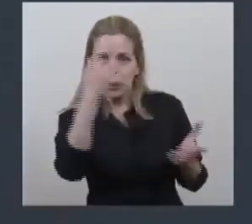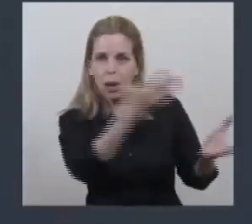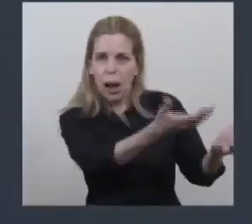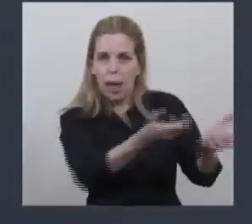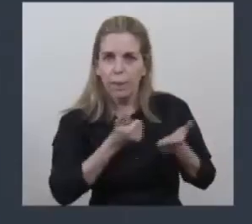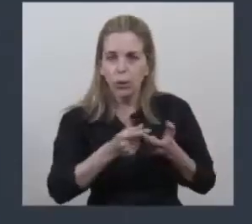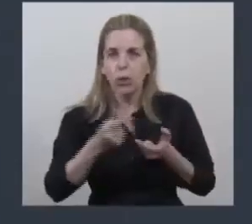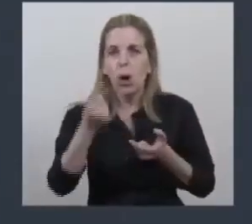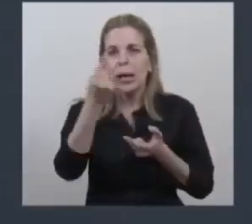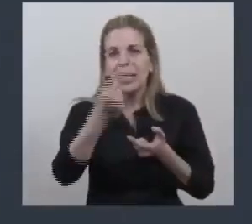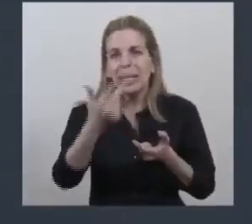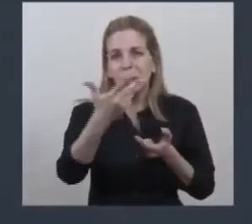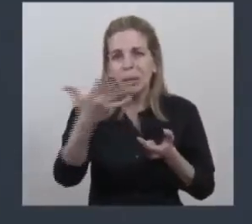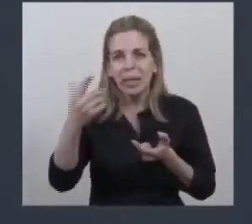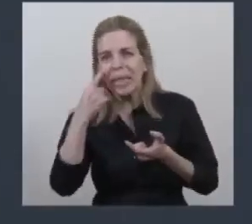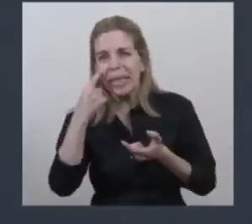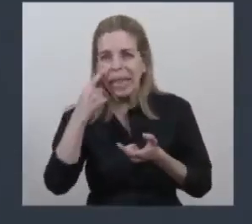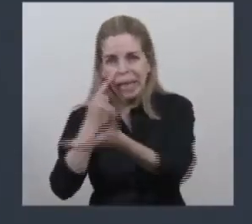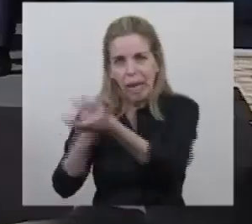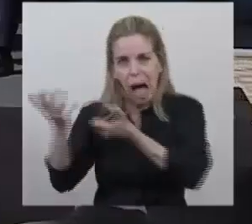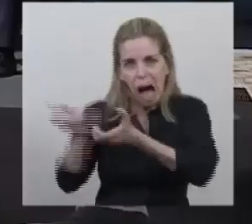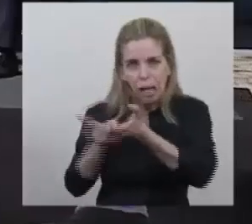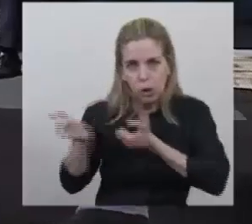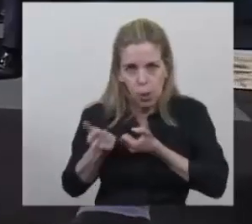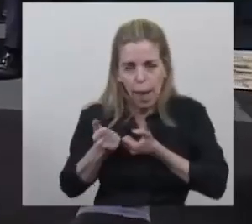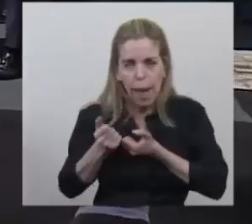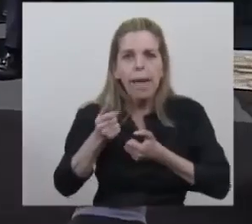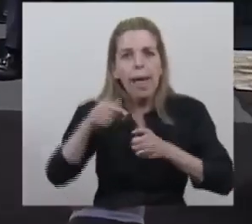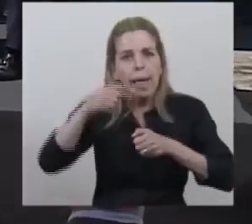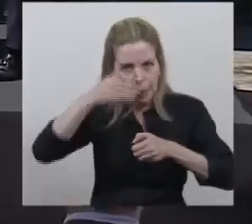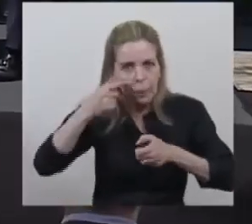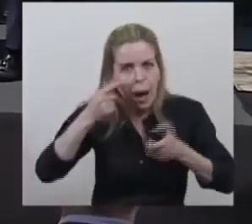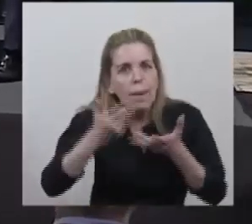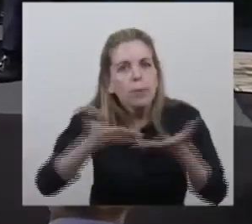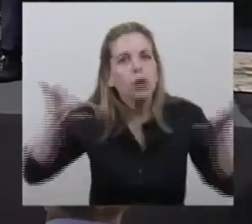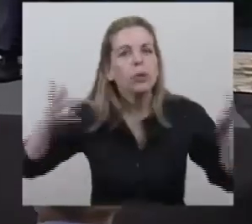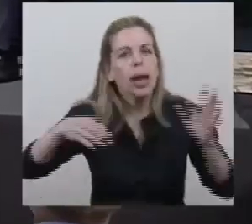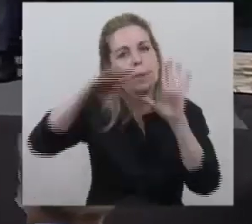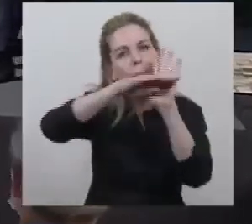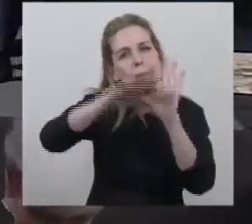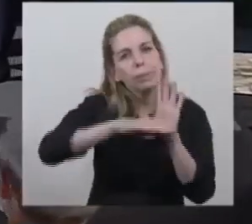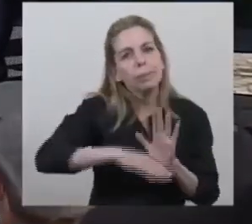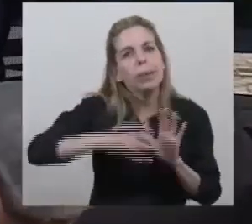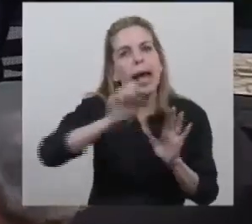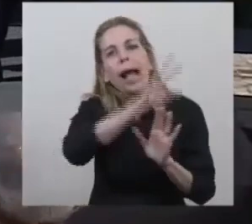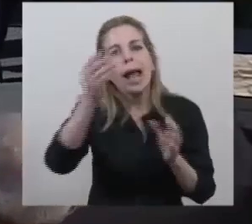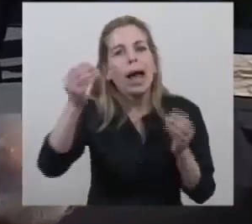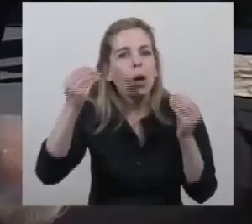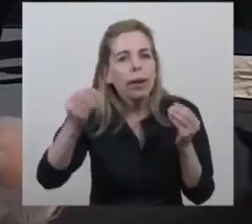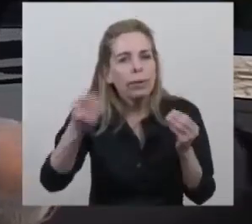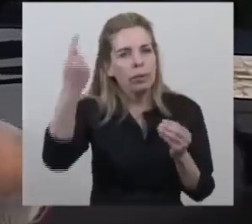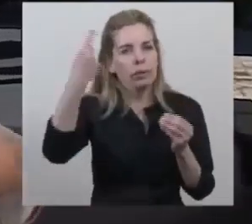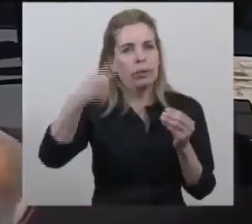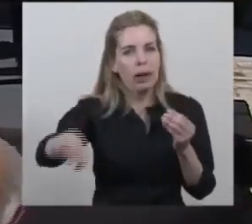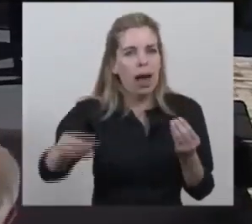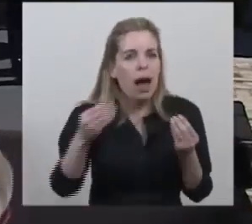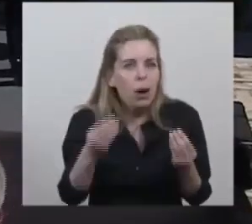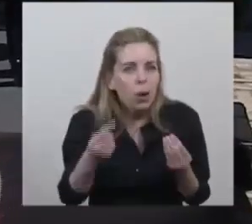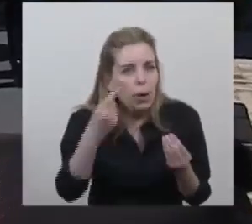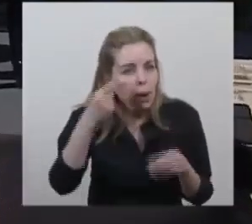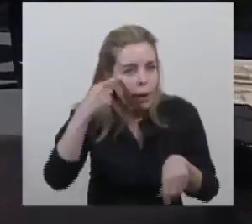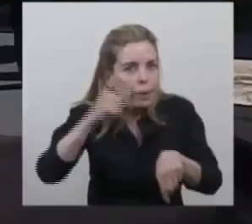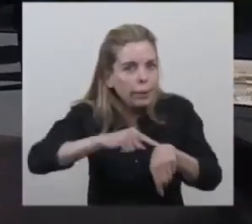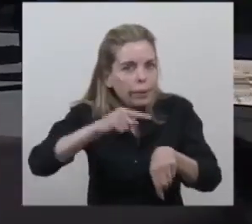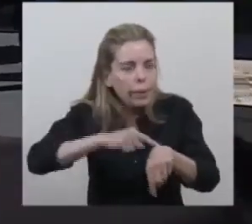con ayuda de nuestros 135 intendentes, vamos a mostrar las cosas. Qué raro que es que cuando uno se toma el